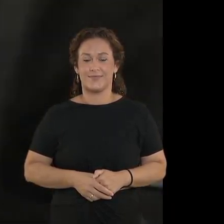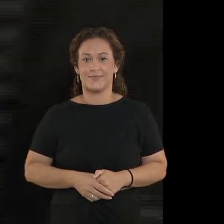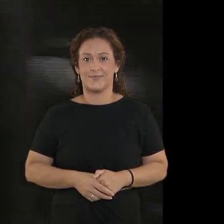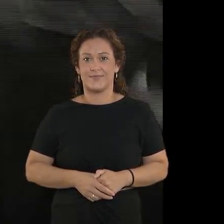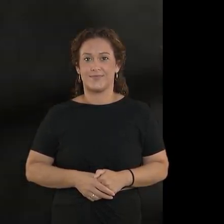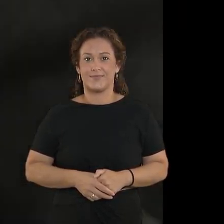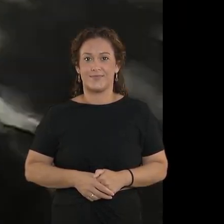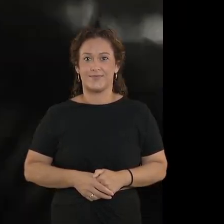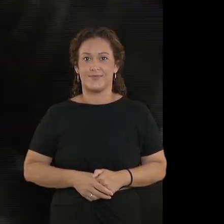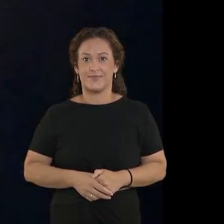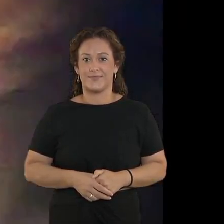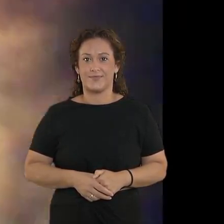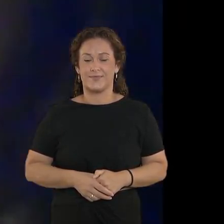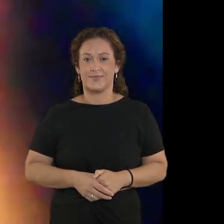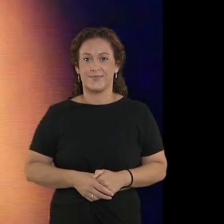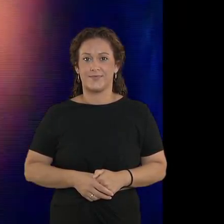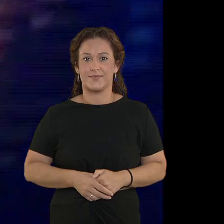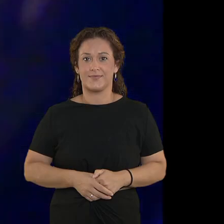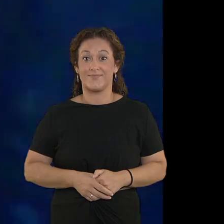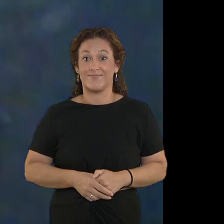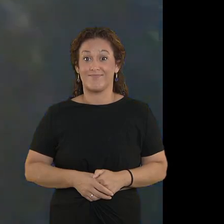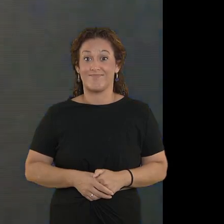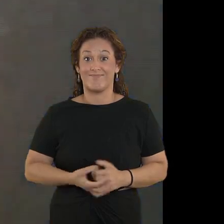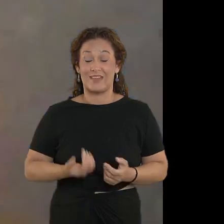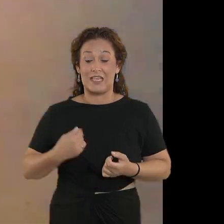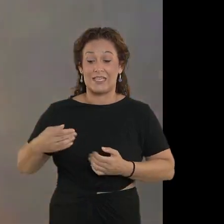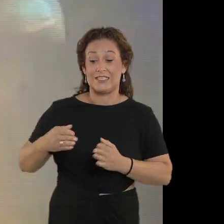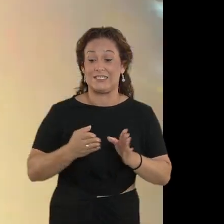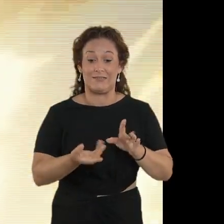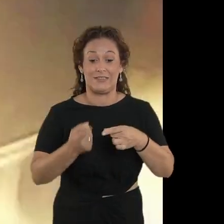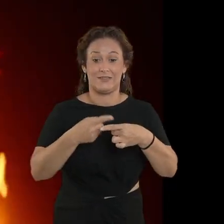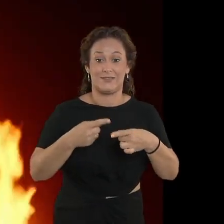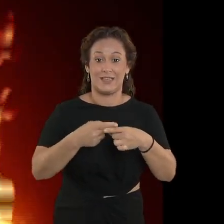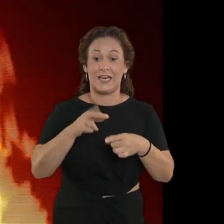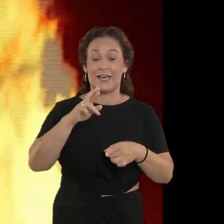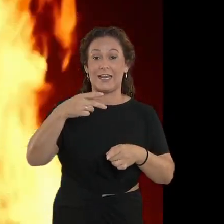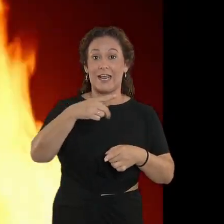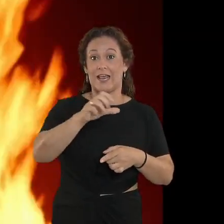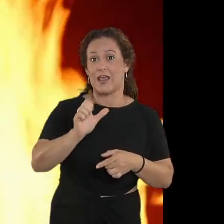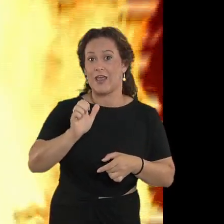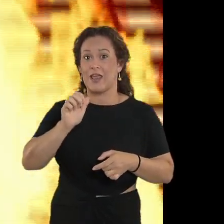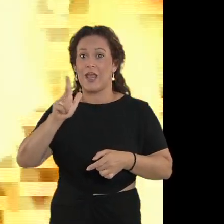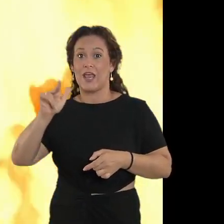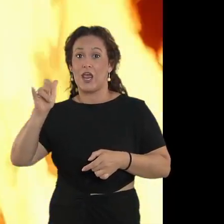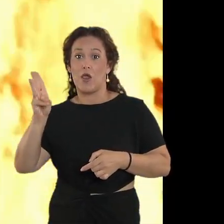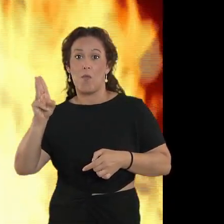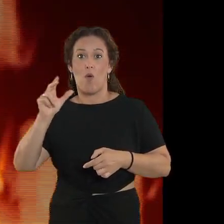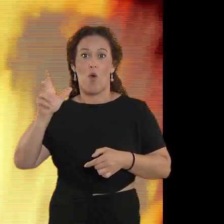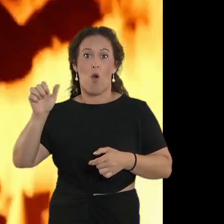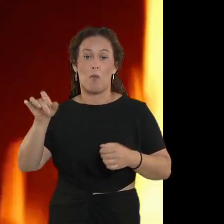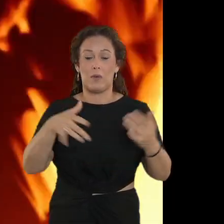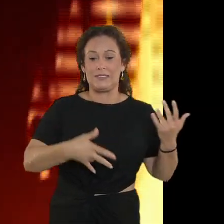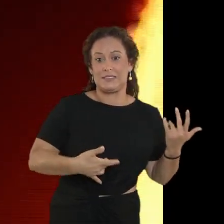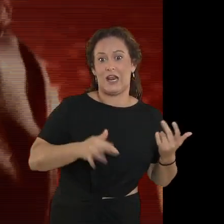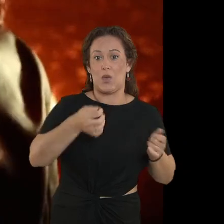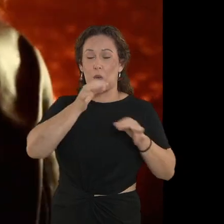que te quiere encontrar. A medio camino entre el reggae, el hip hop, la guitarra y los